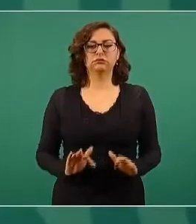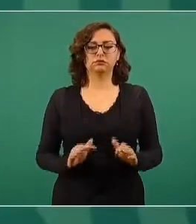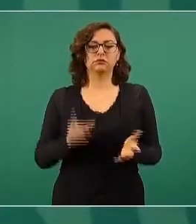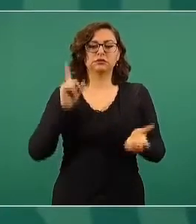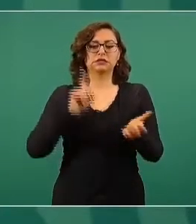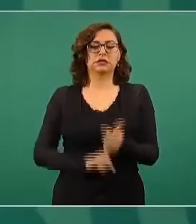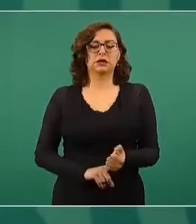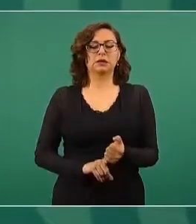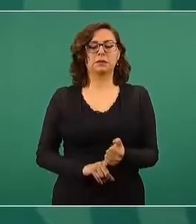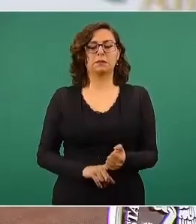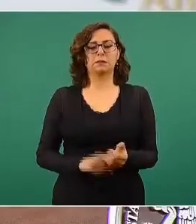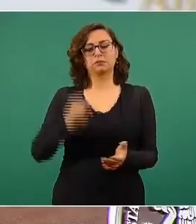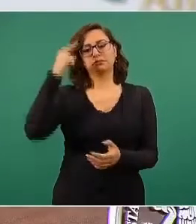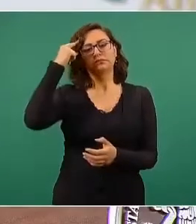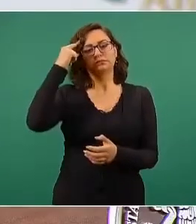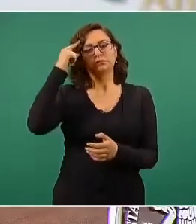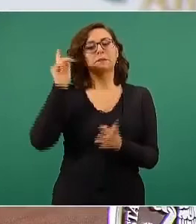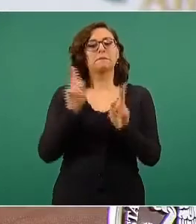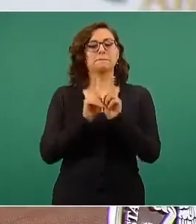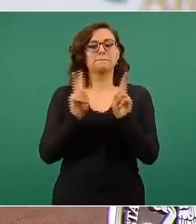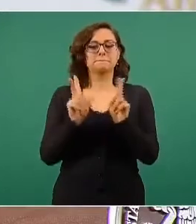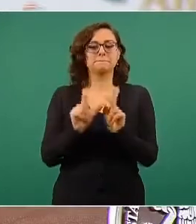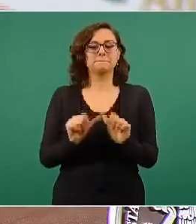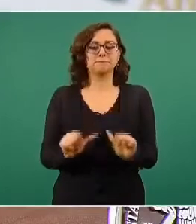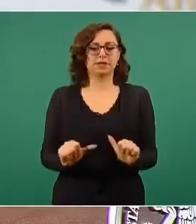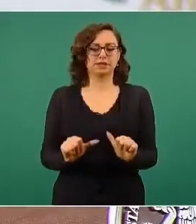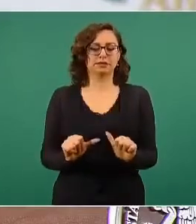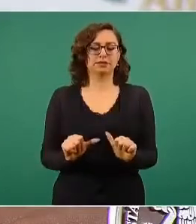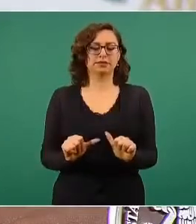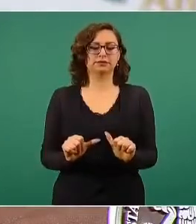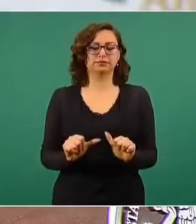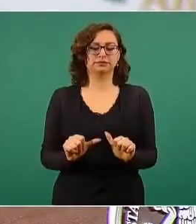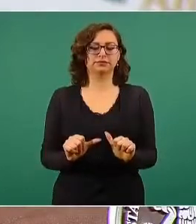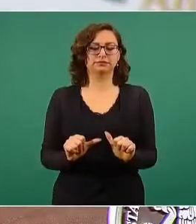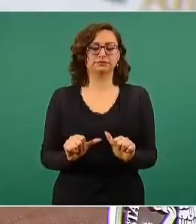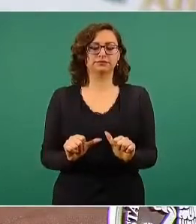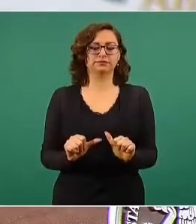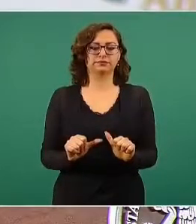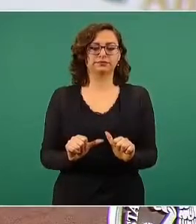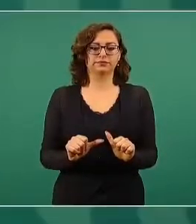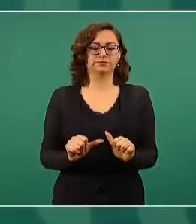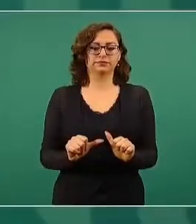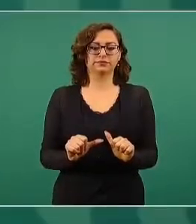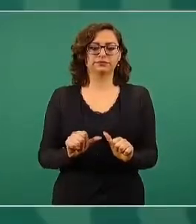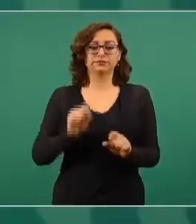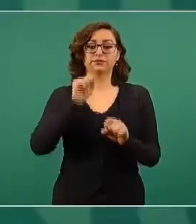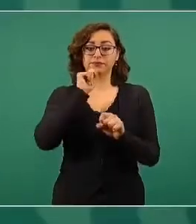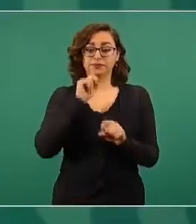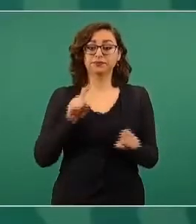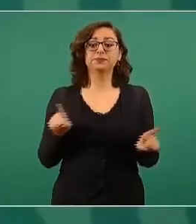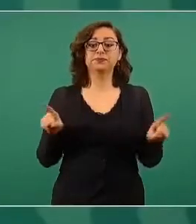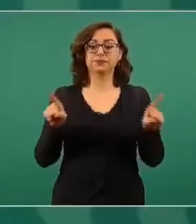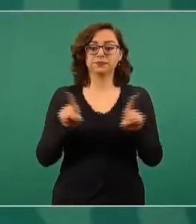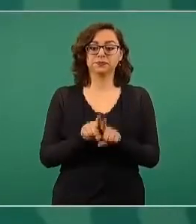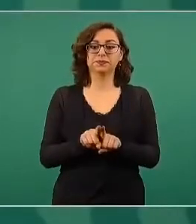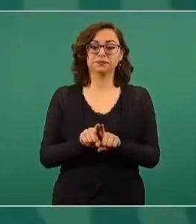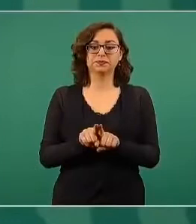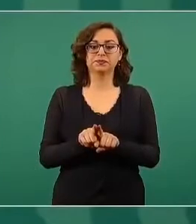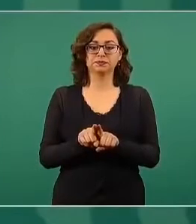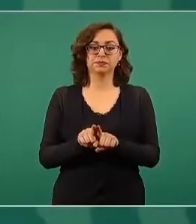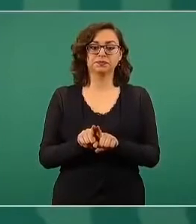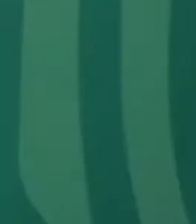interior y también, aunque lo más importante